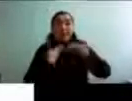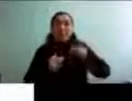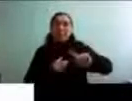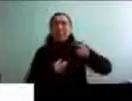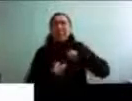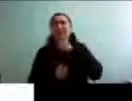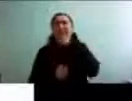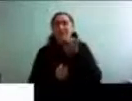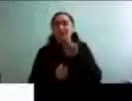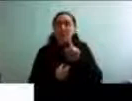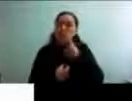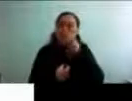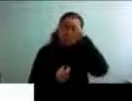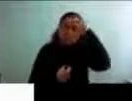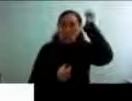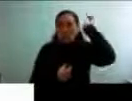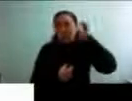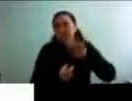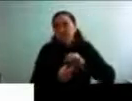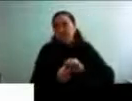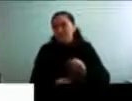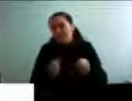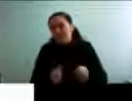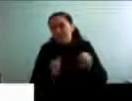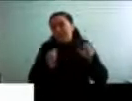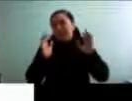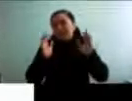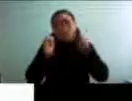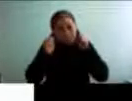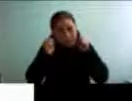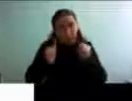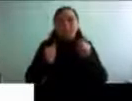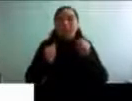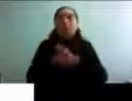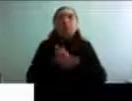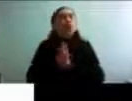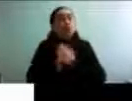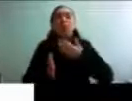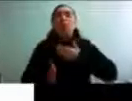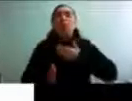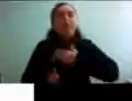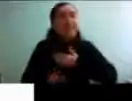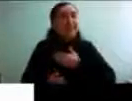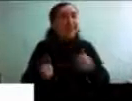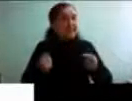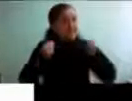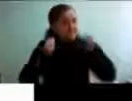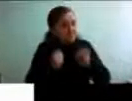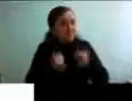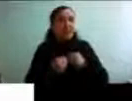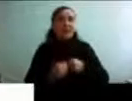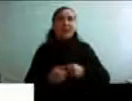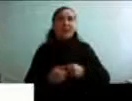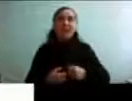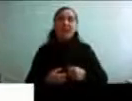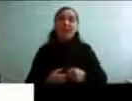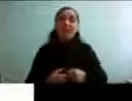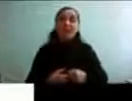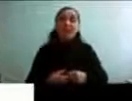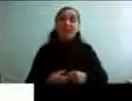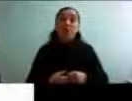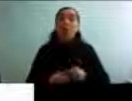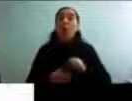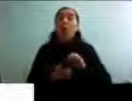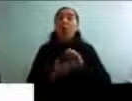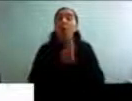Tontera, tontera. Uno puede acceder a lo que uno quiera y a lo que uno sea capaz de acceder. O la gente que dice, todo tiempo